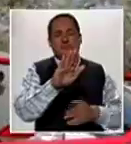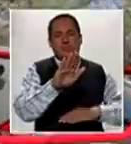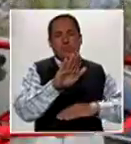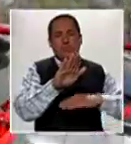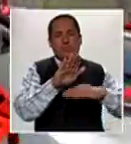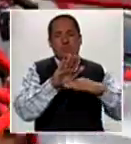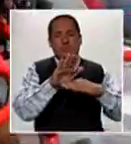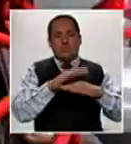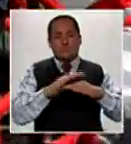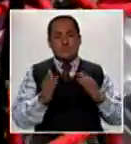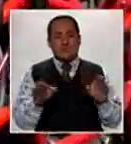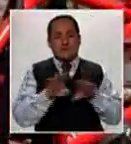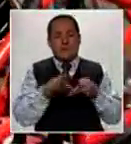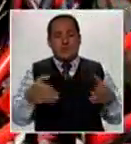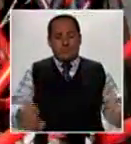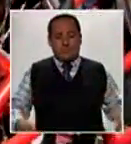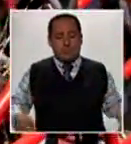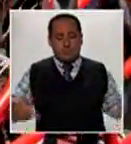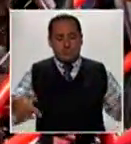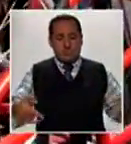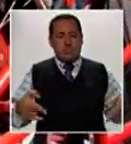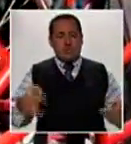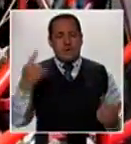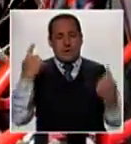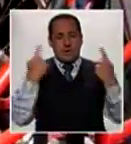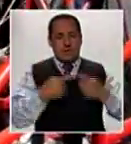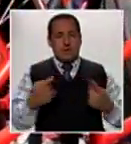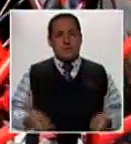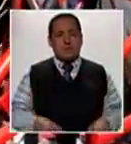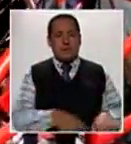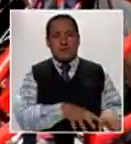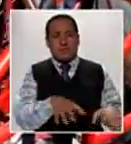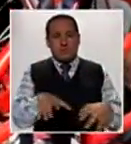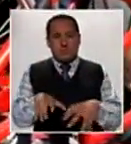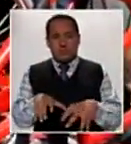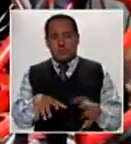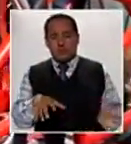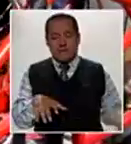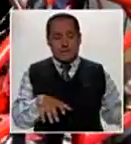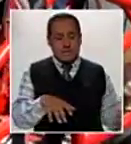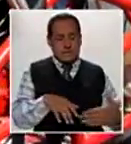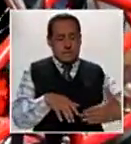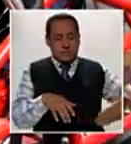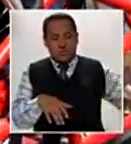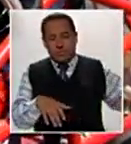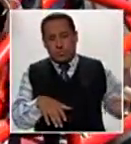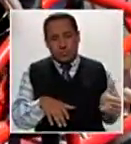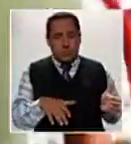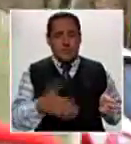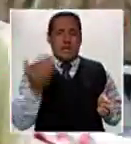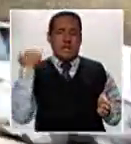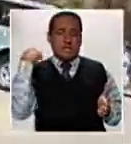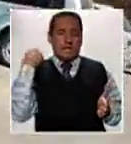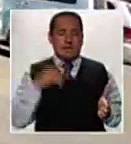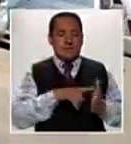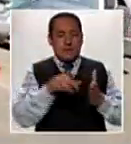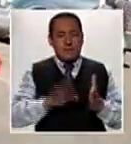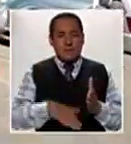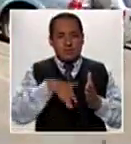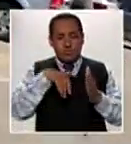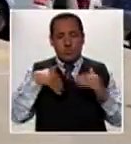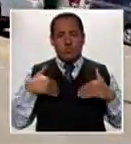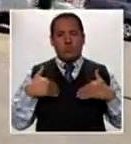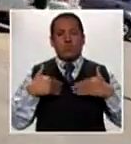Una vez fijada la silla y activado el mecanismo para recoger la rampa que cierra la parte posterior, se baja la